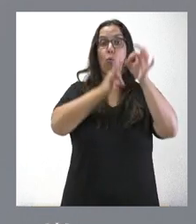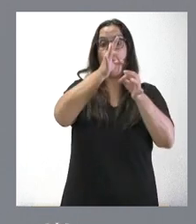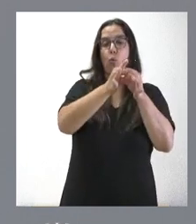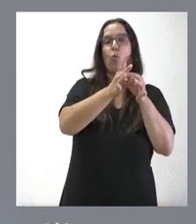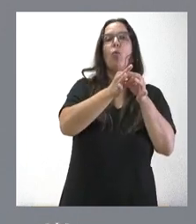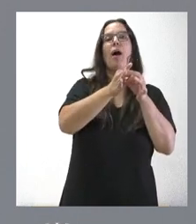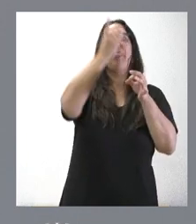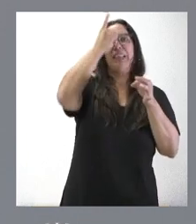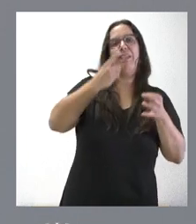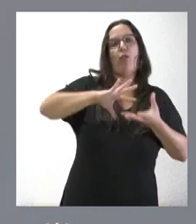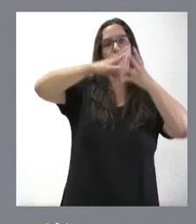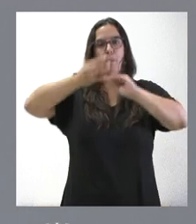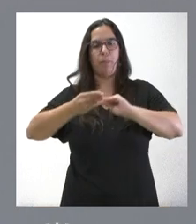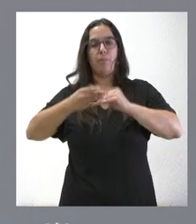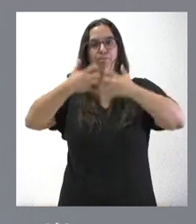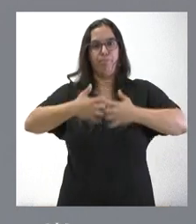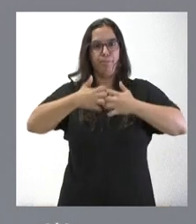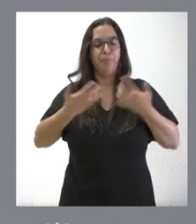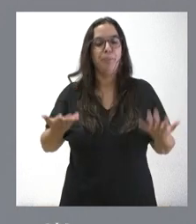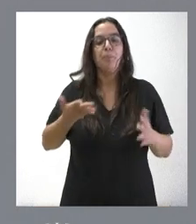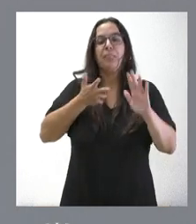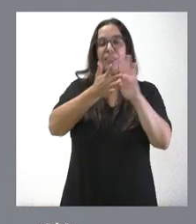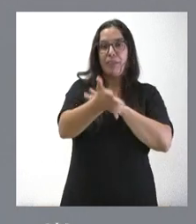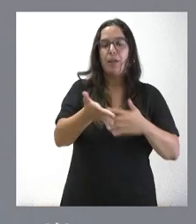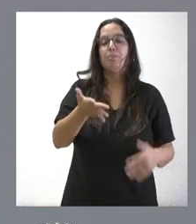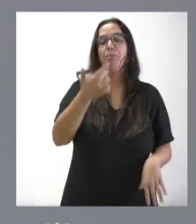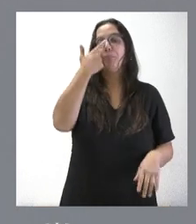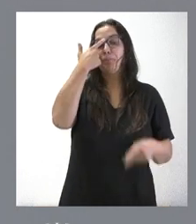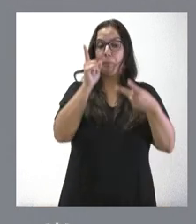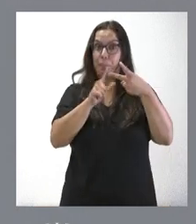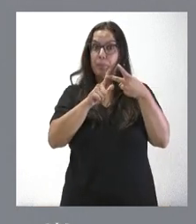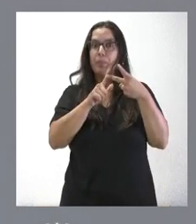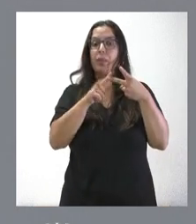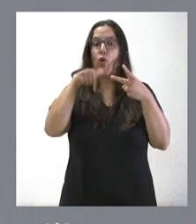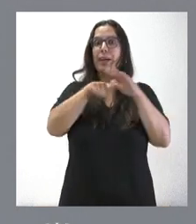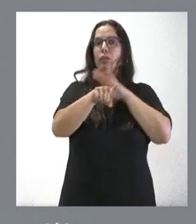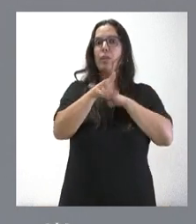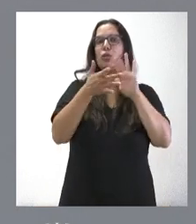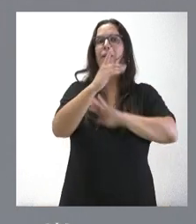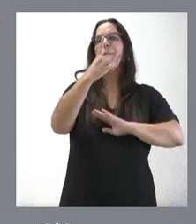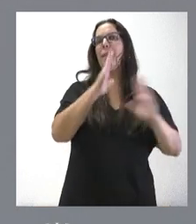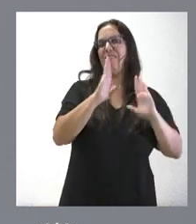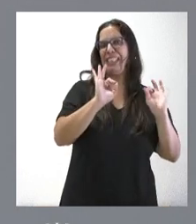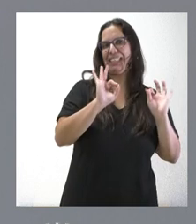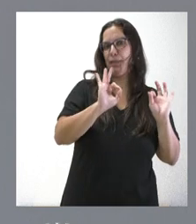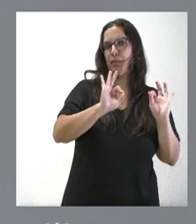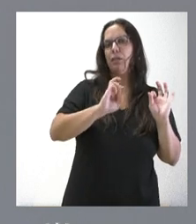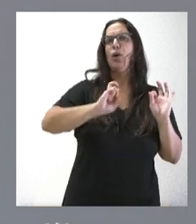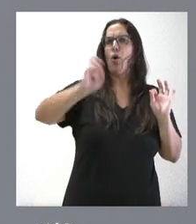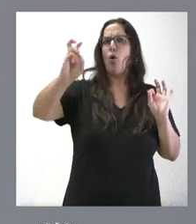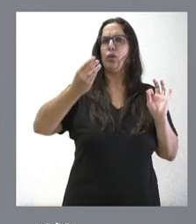Es importante señalar a este respecto que esta cantidad que hoy tramitamos es una primera fase de otras que